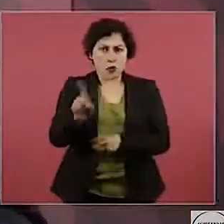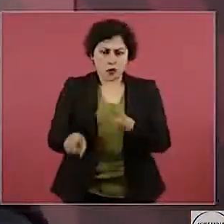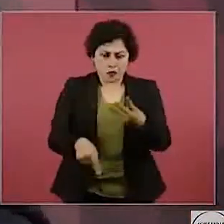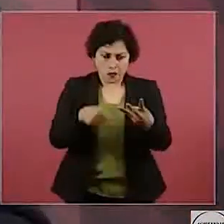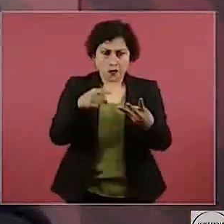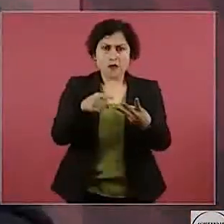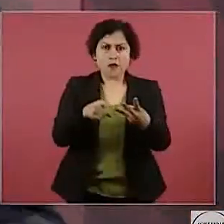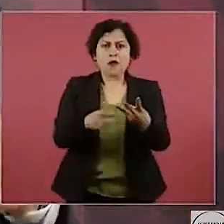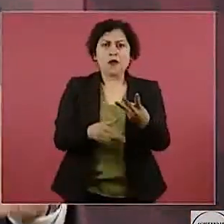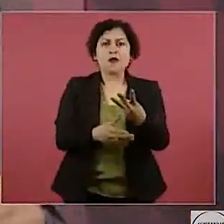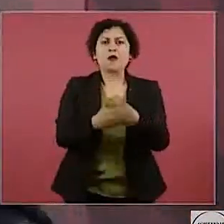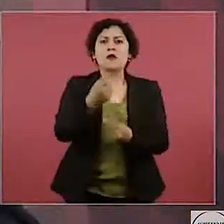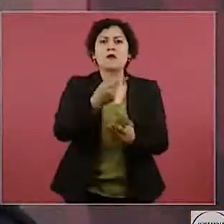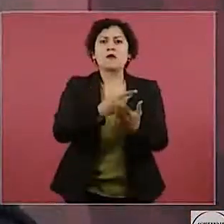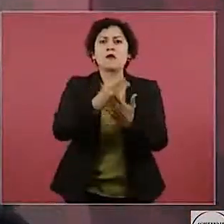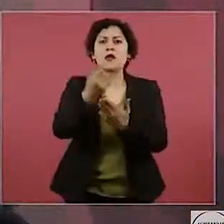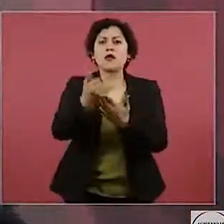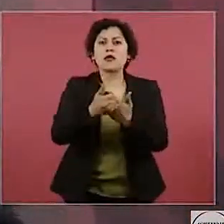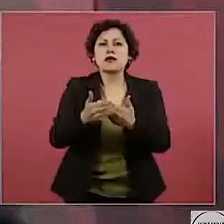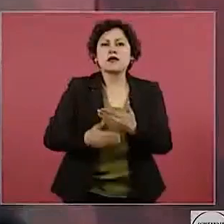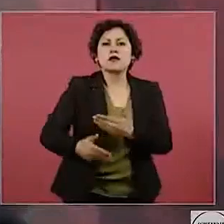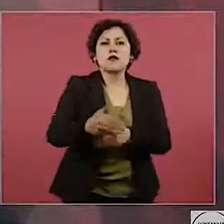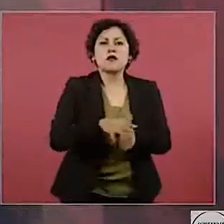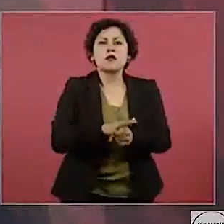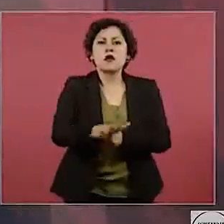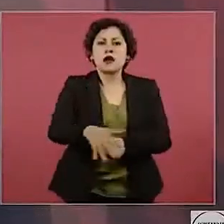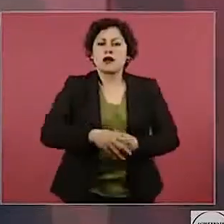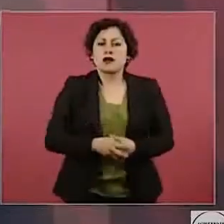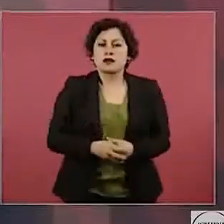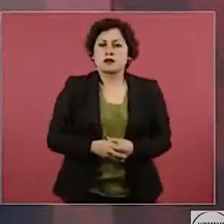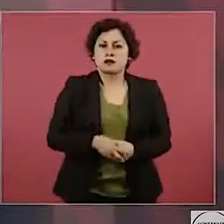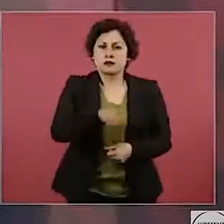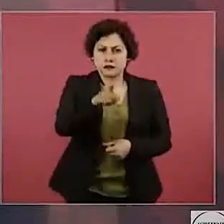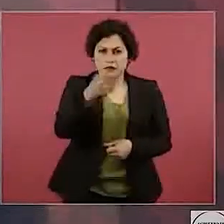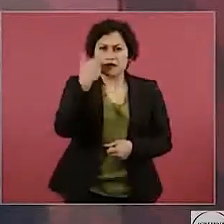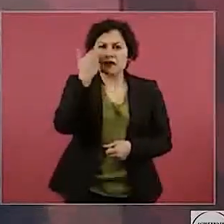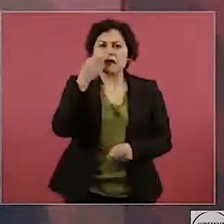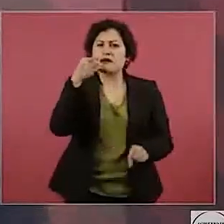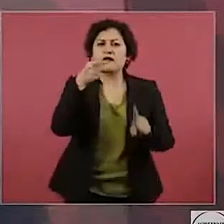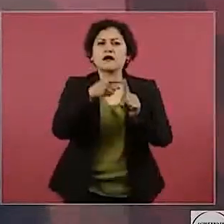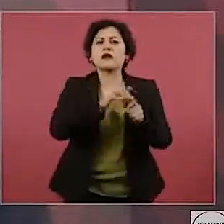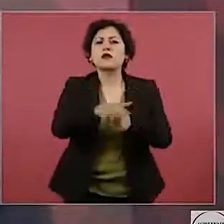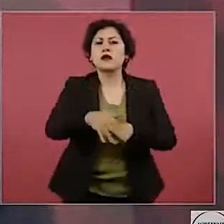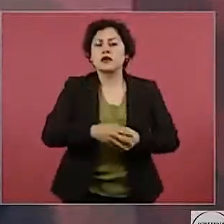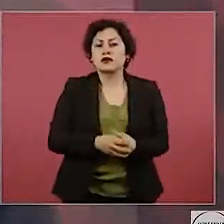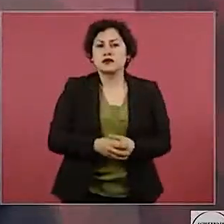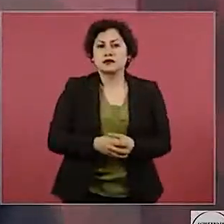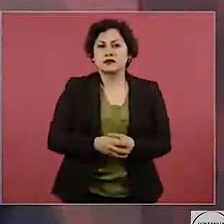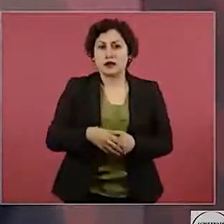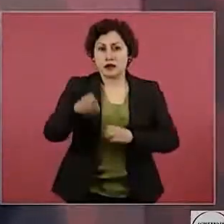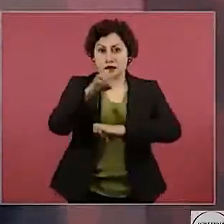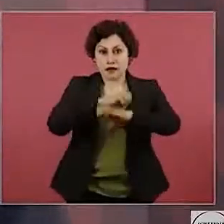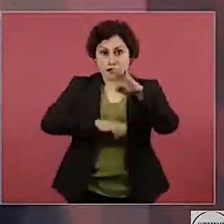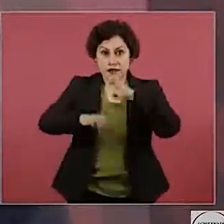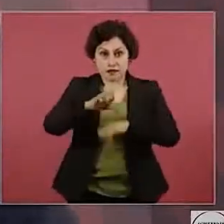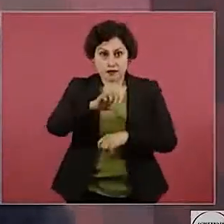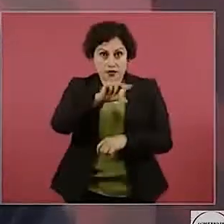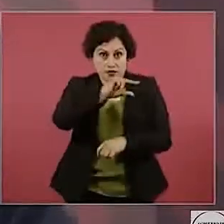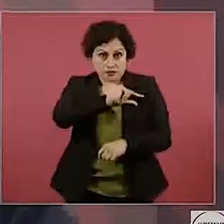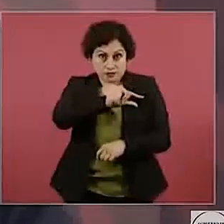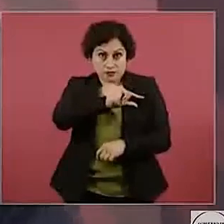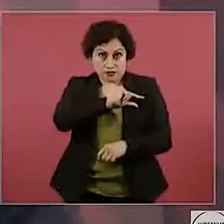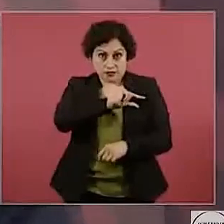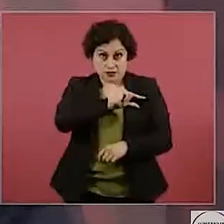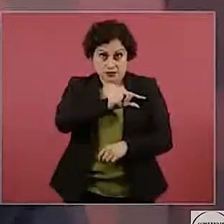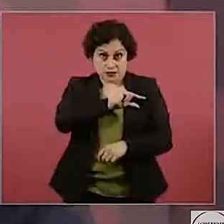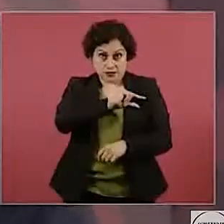¿Usted quiere que sean las empresas privadas las que